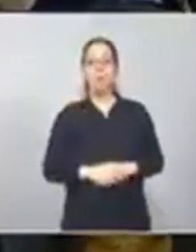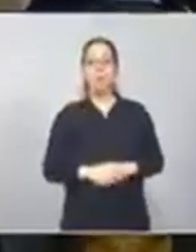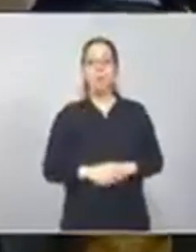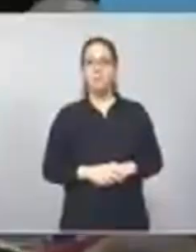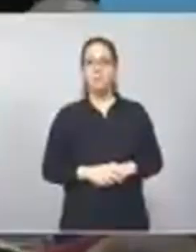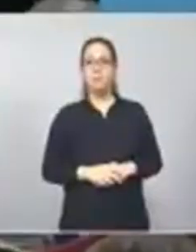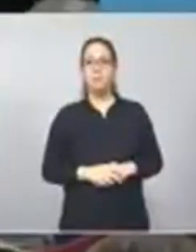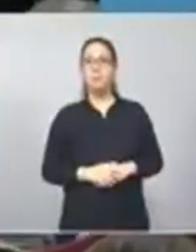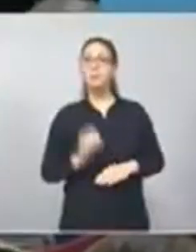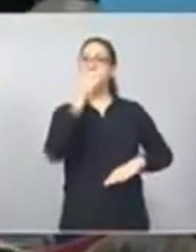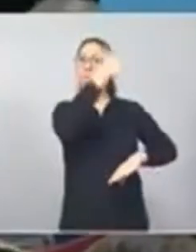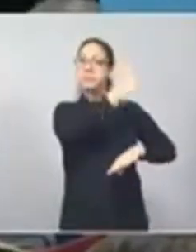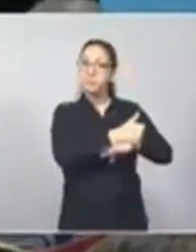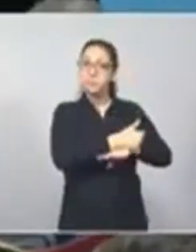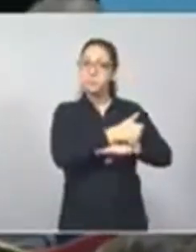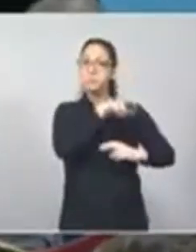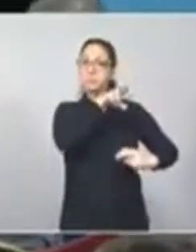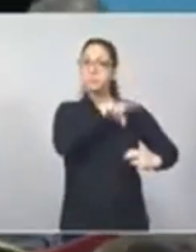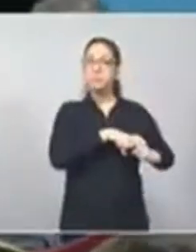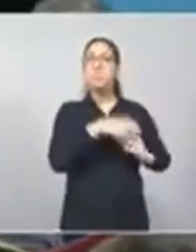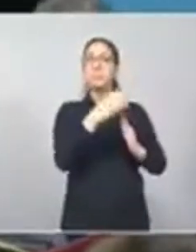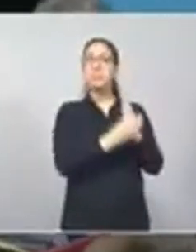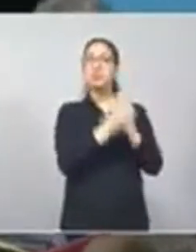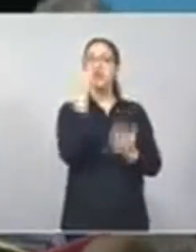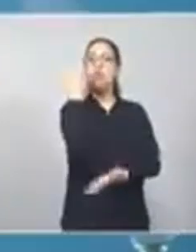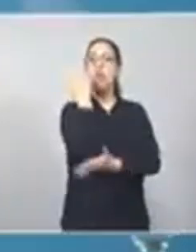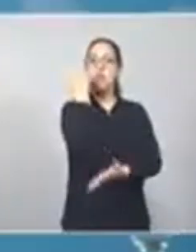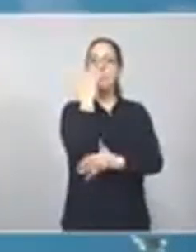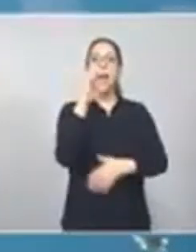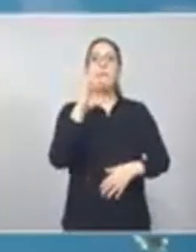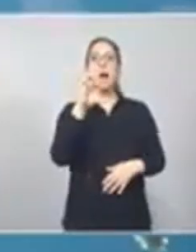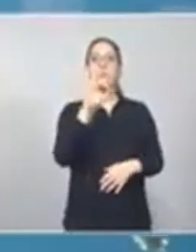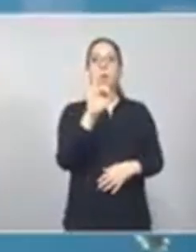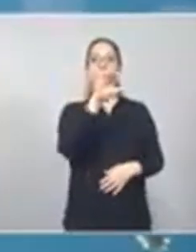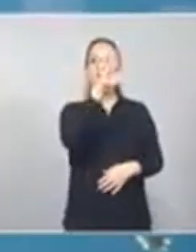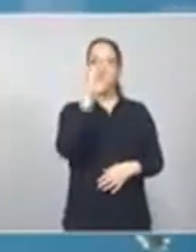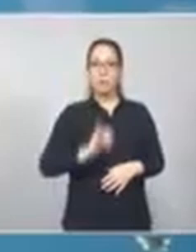Y el señor Ministro de Economía, Pablo López.